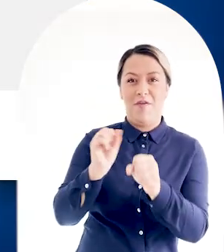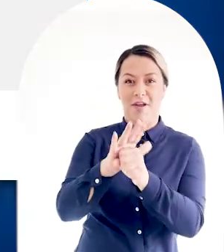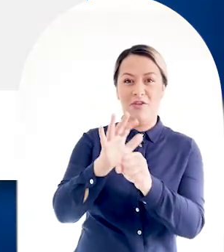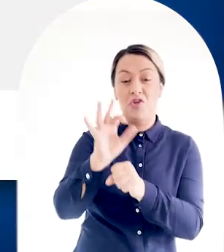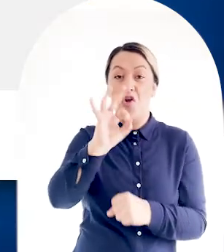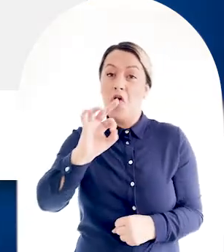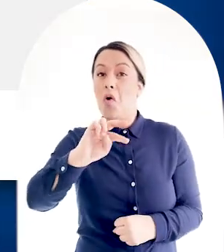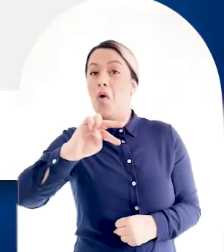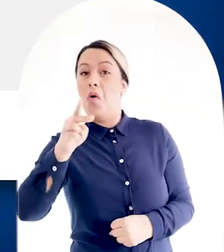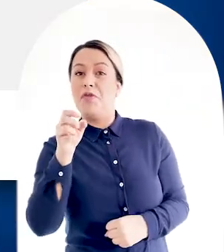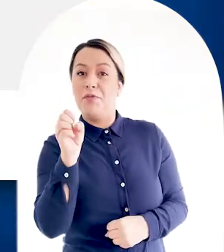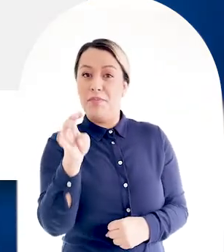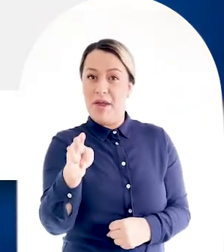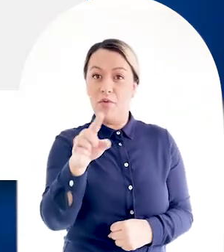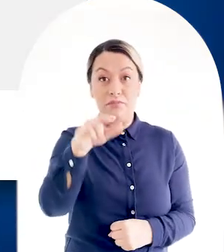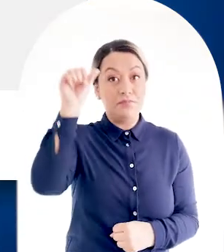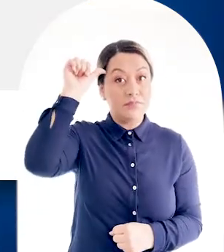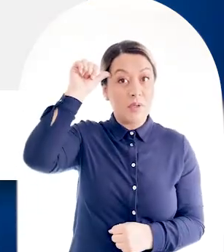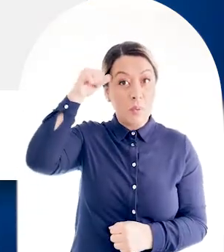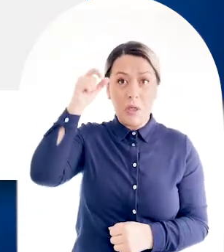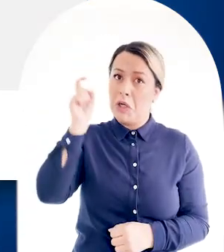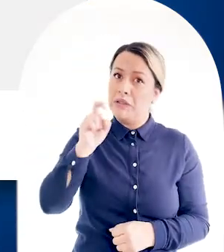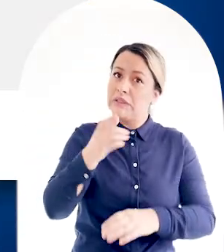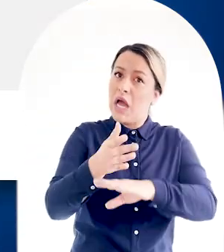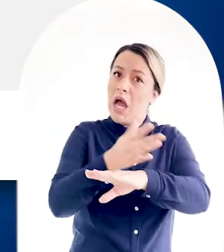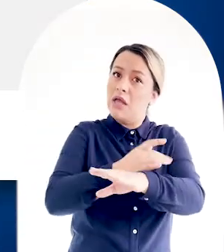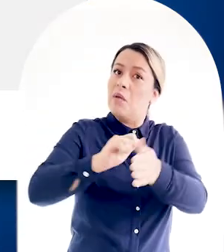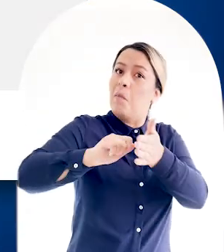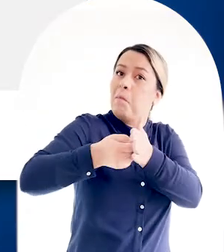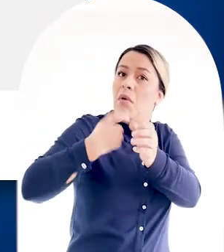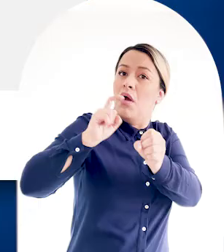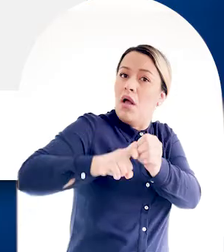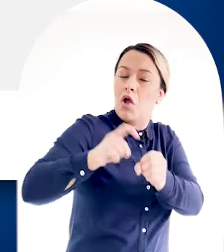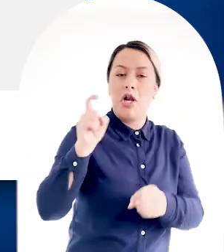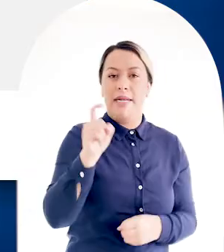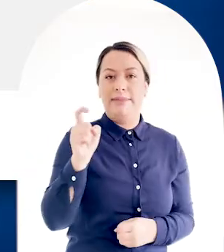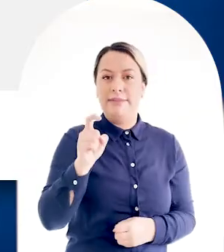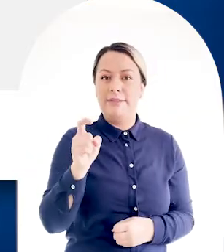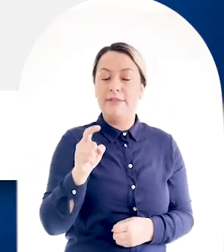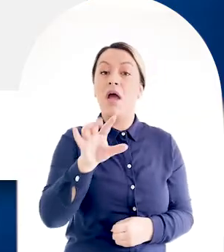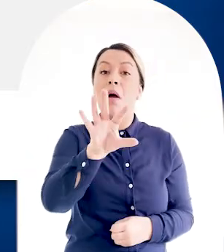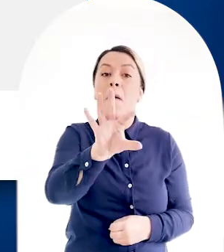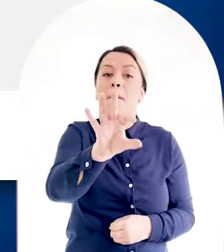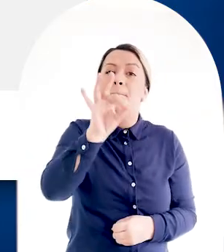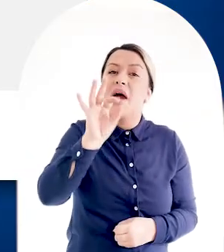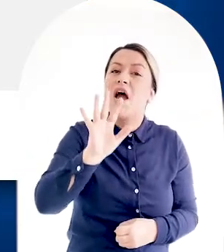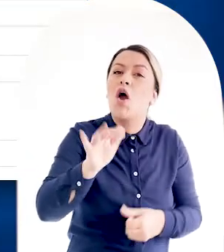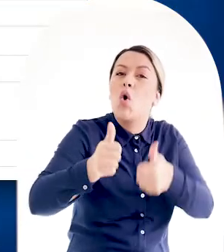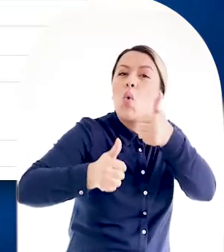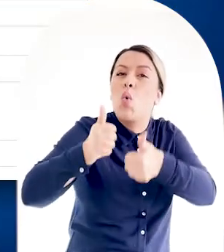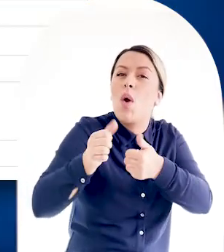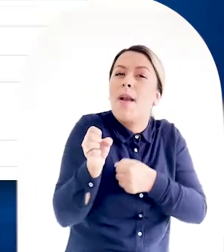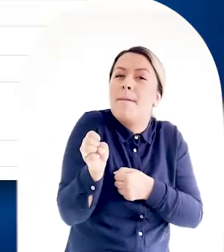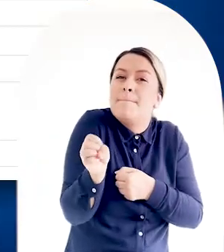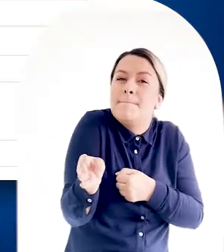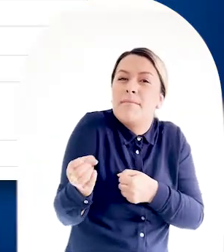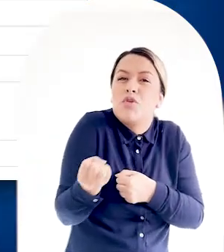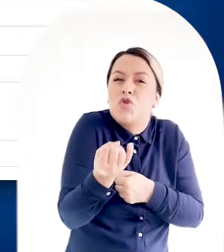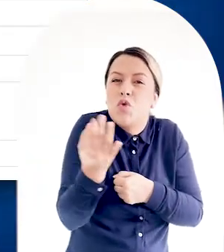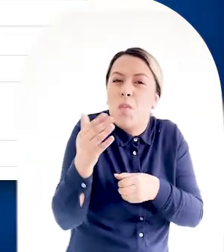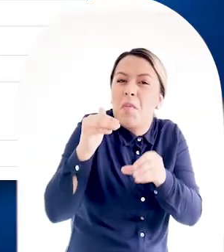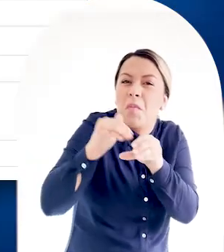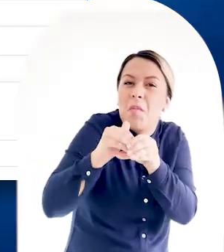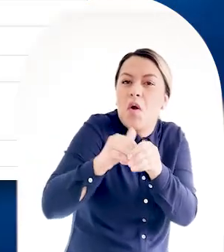Recordemos que ahora no se requiere una matrícula previa. Seleccionamos el producto de origen. Al ingresar,